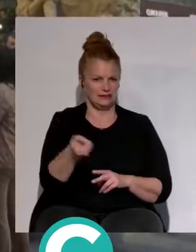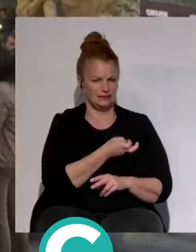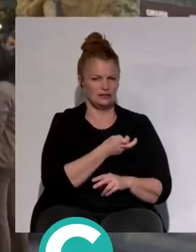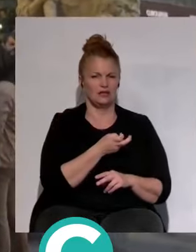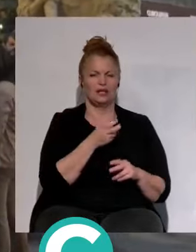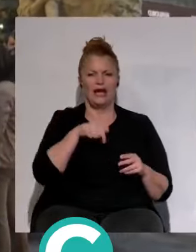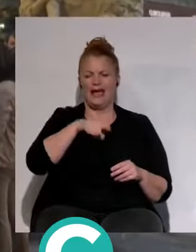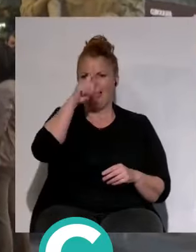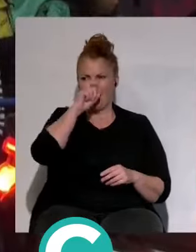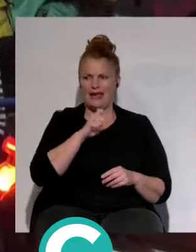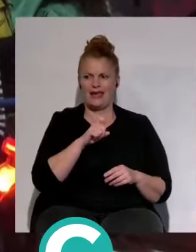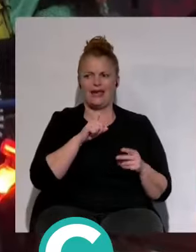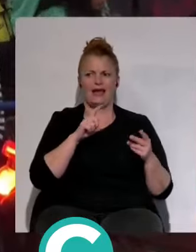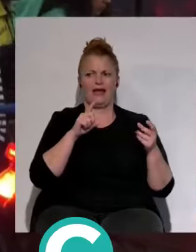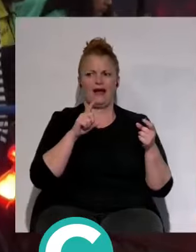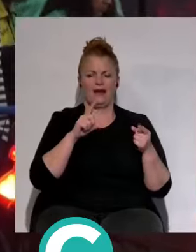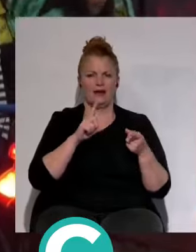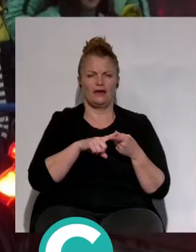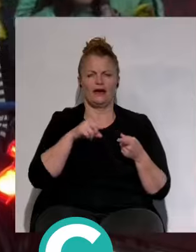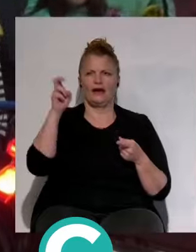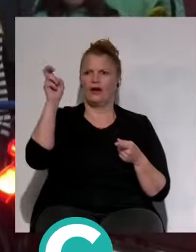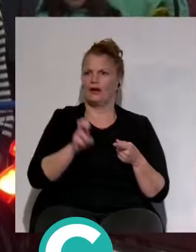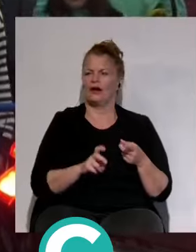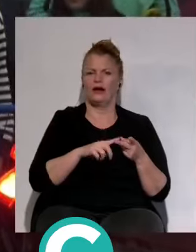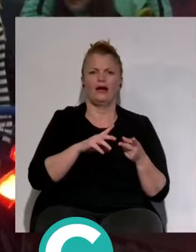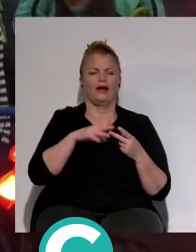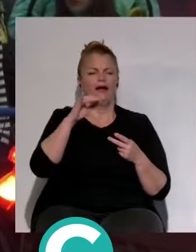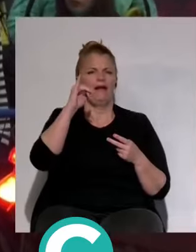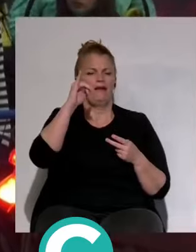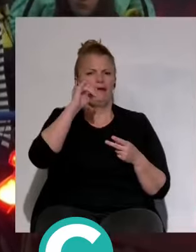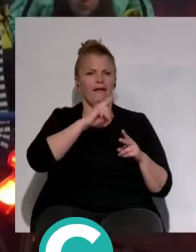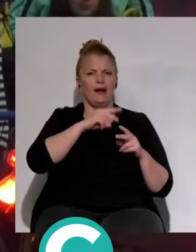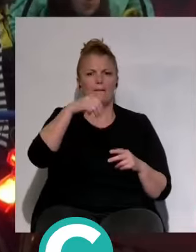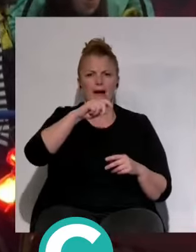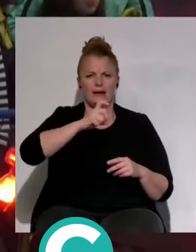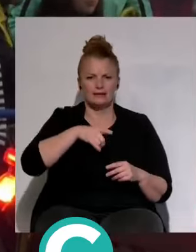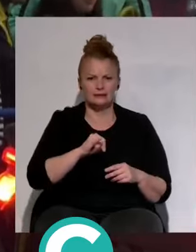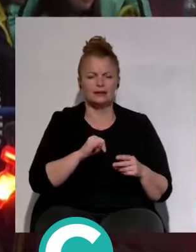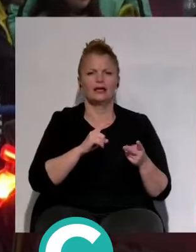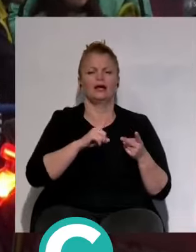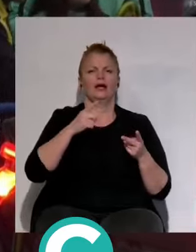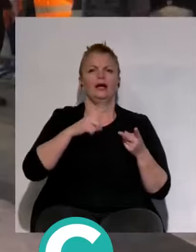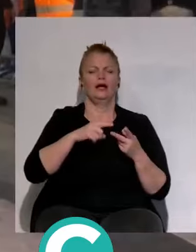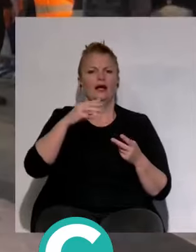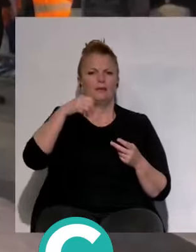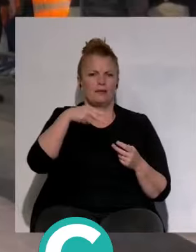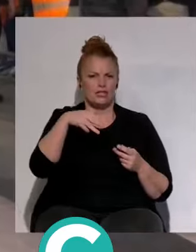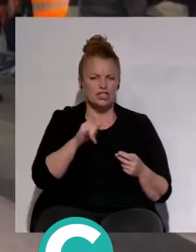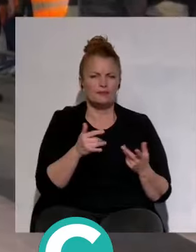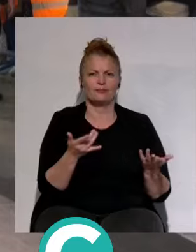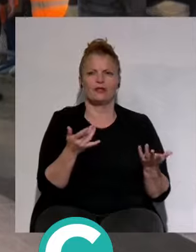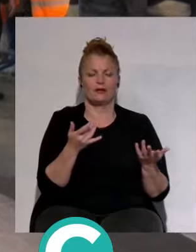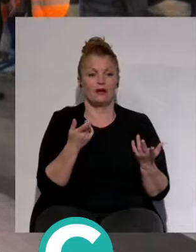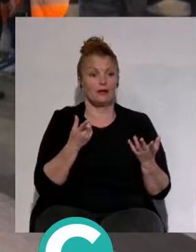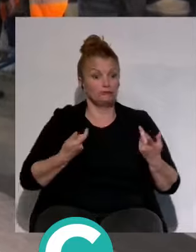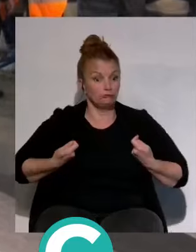este año te traen a Diarrá, te traen a Massigome que es un dinerar, a Machig que es un dinerar. Se ha invertido,